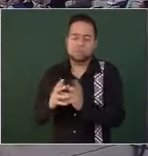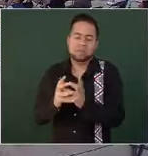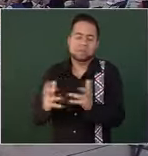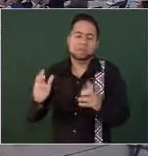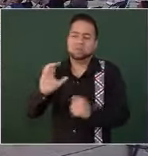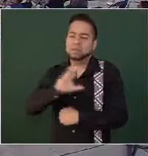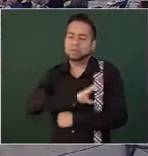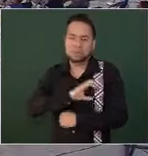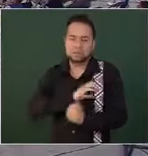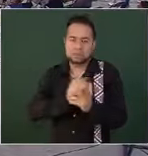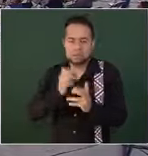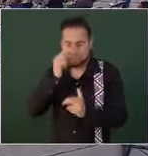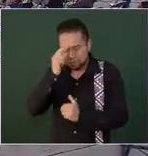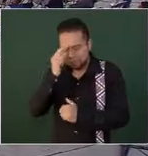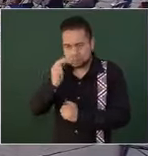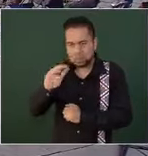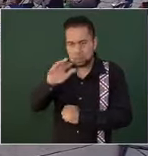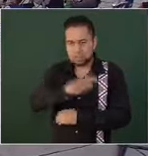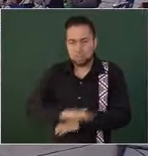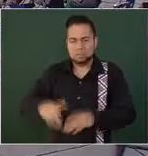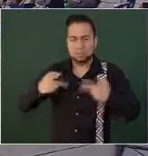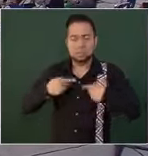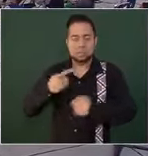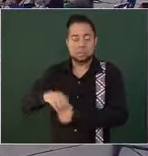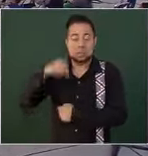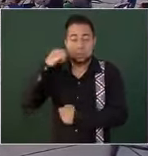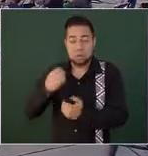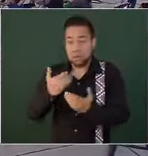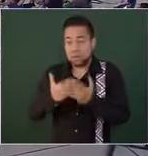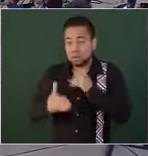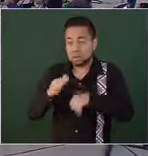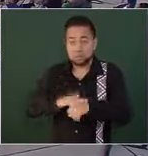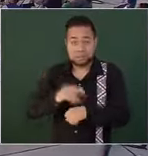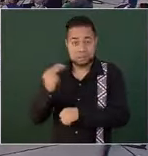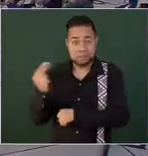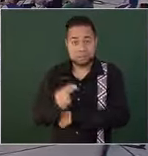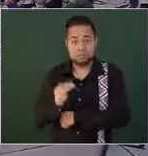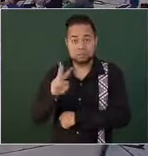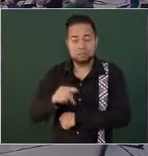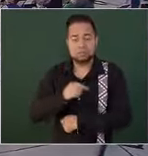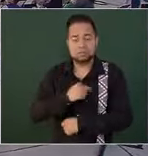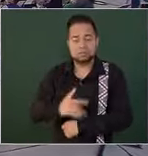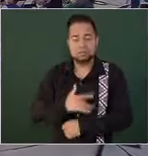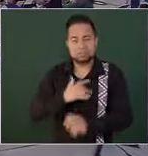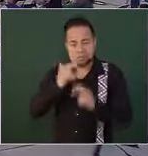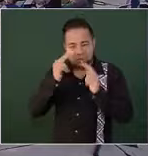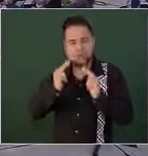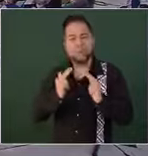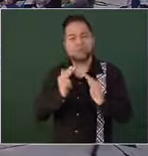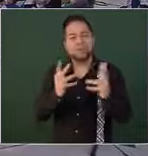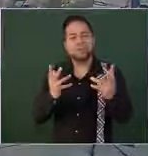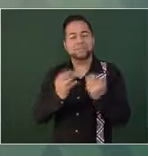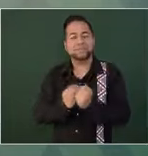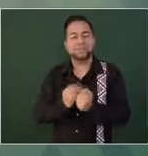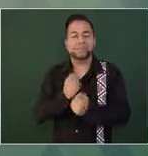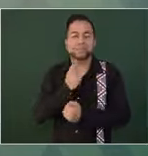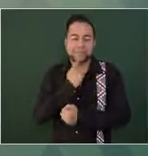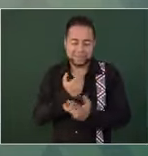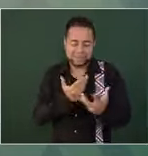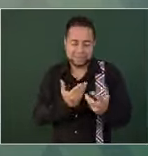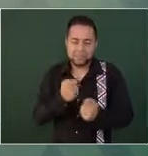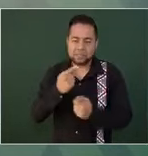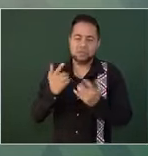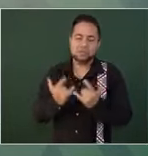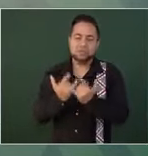respeto del pueblo oaxaqueño. Hoy más que nunca es un honor estar con Obrador. Su